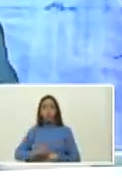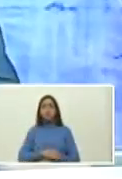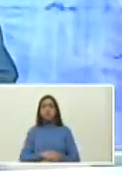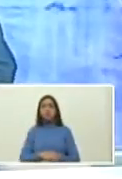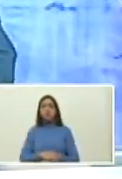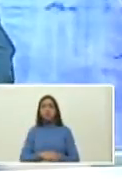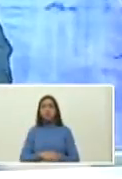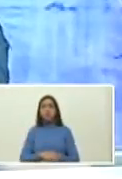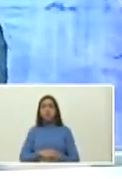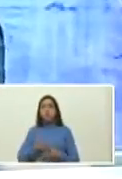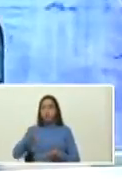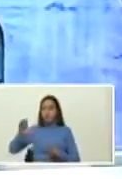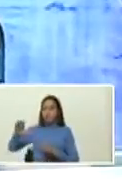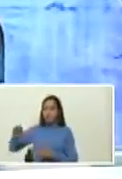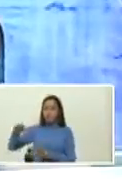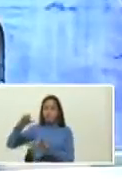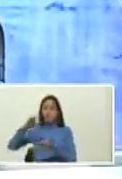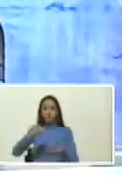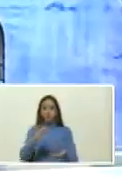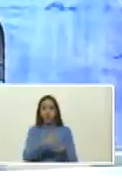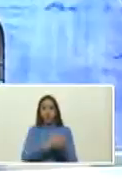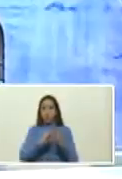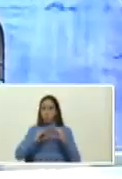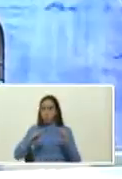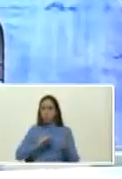todo esto son ediciones